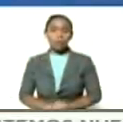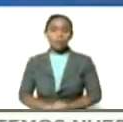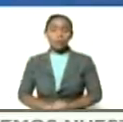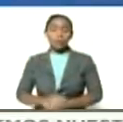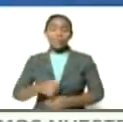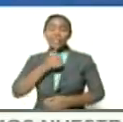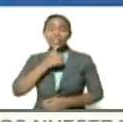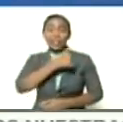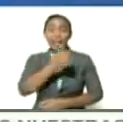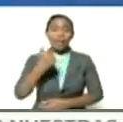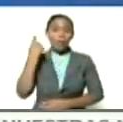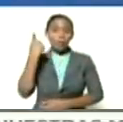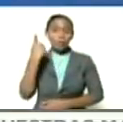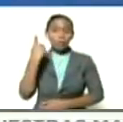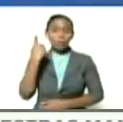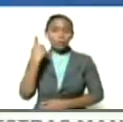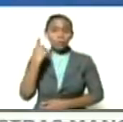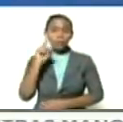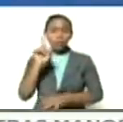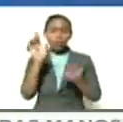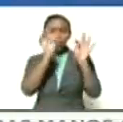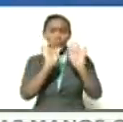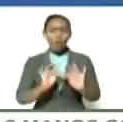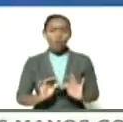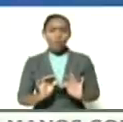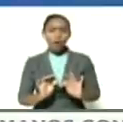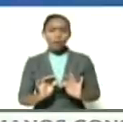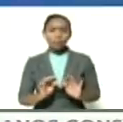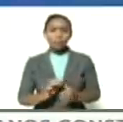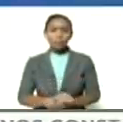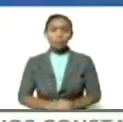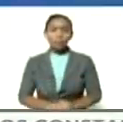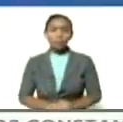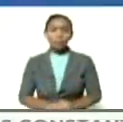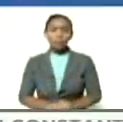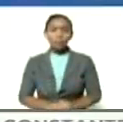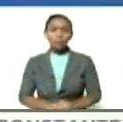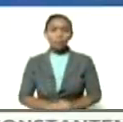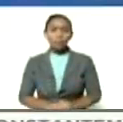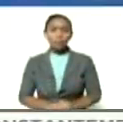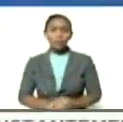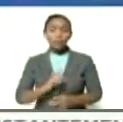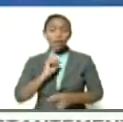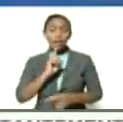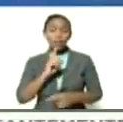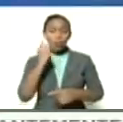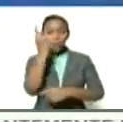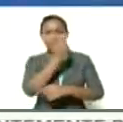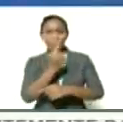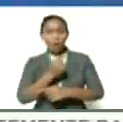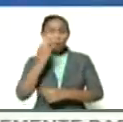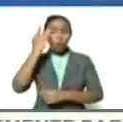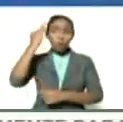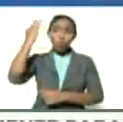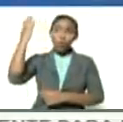uno en su manera en su forma fue dibujando los sueños